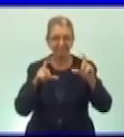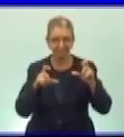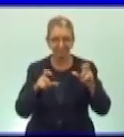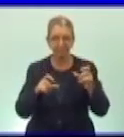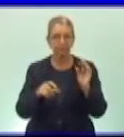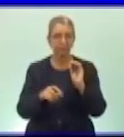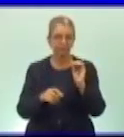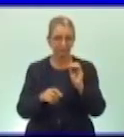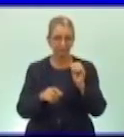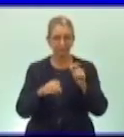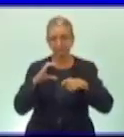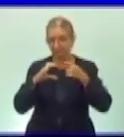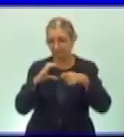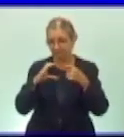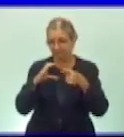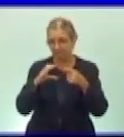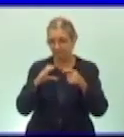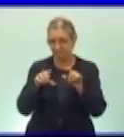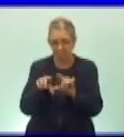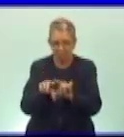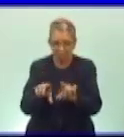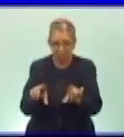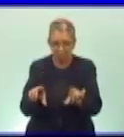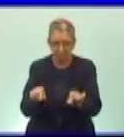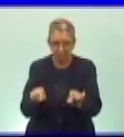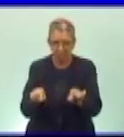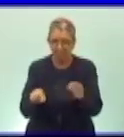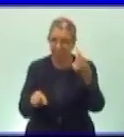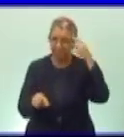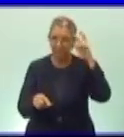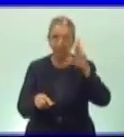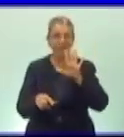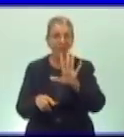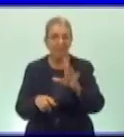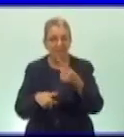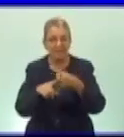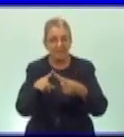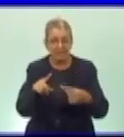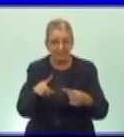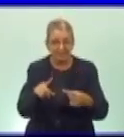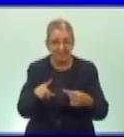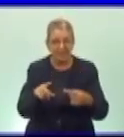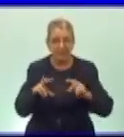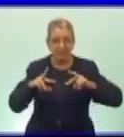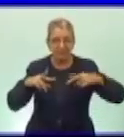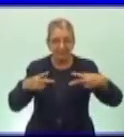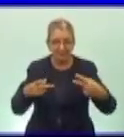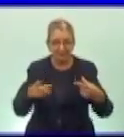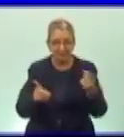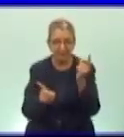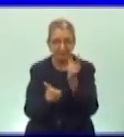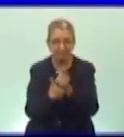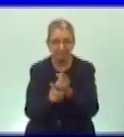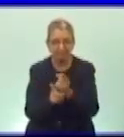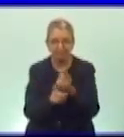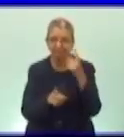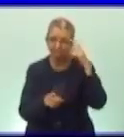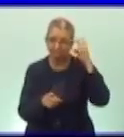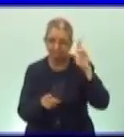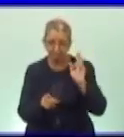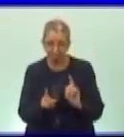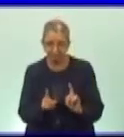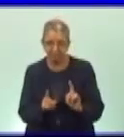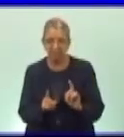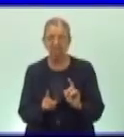Recuerden que después de las cinco y media se repite por Tele Rebelde este encuentro lo pueden completar ahí